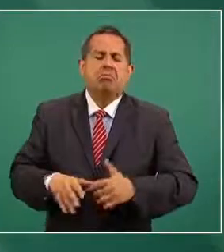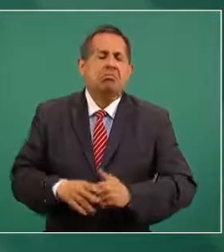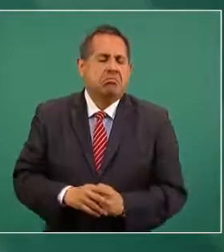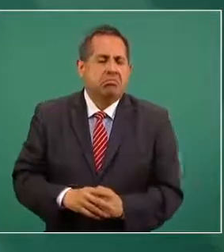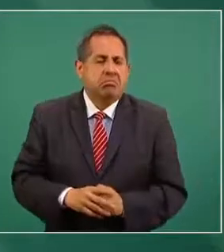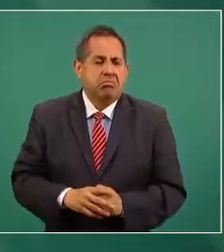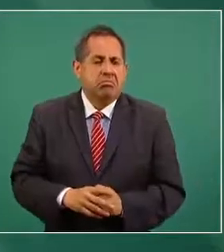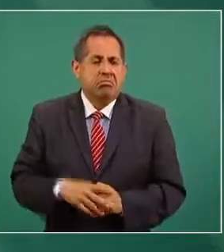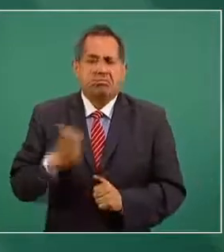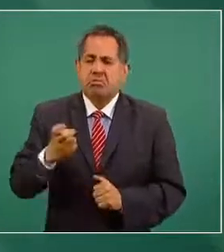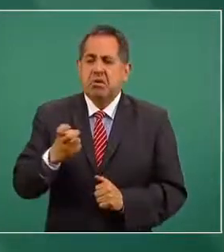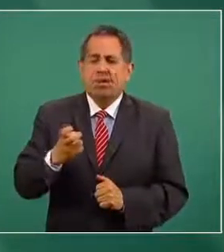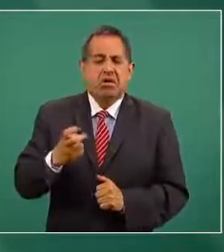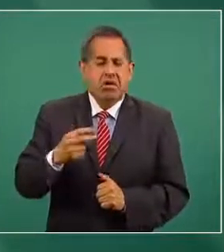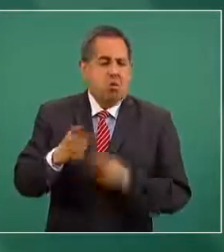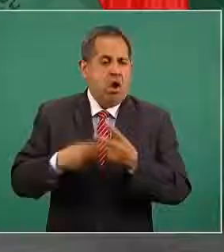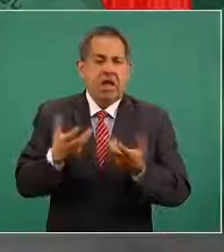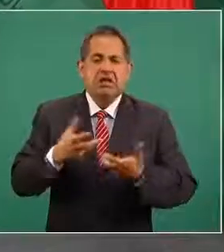estas